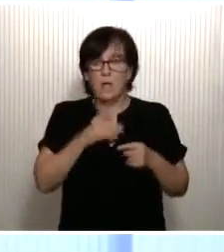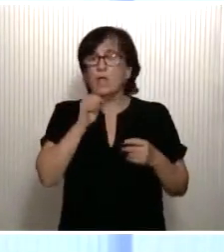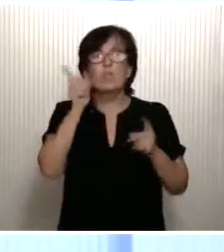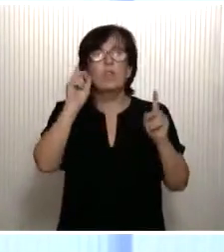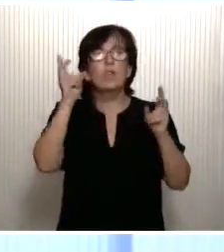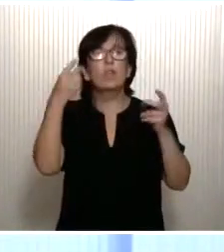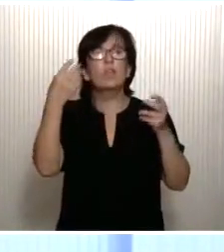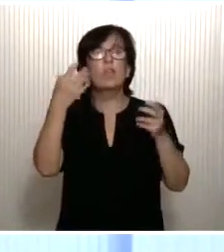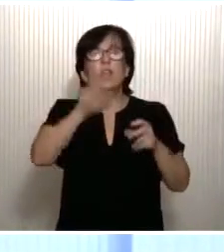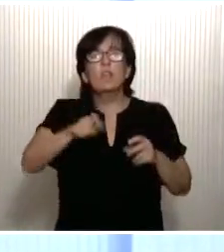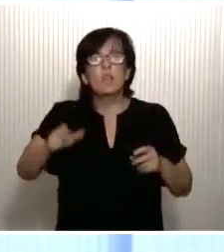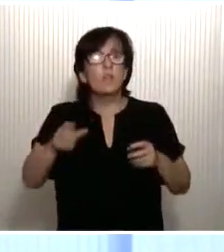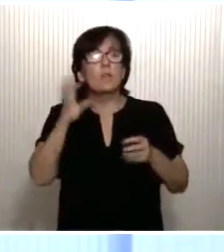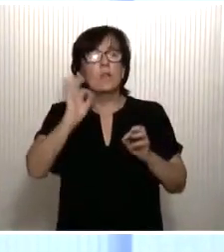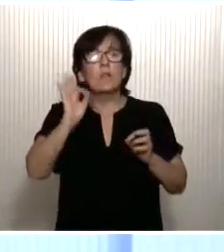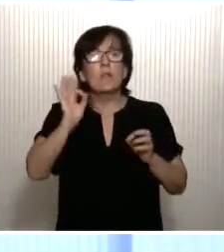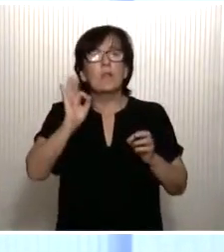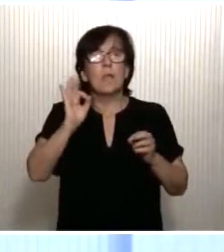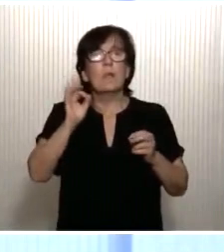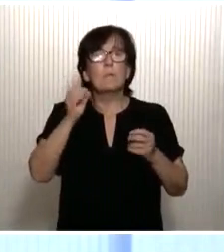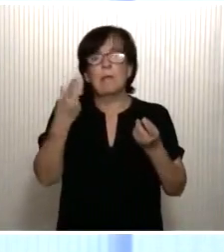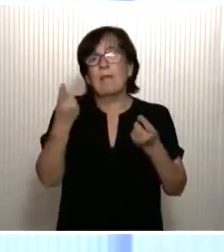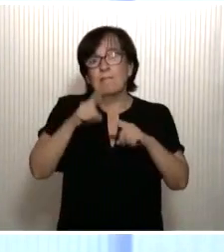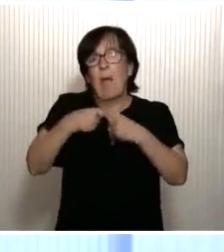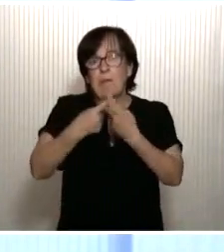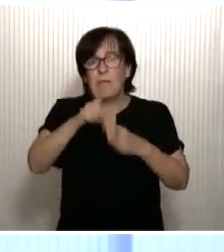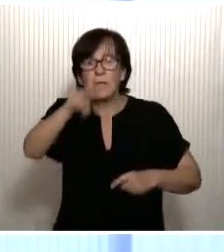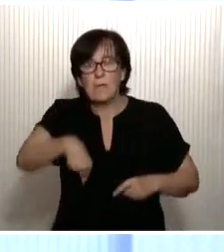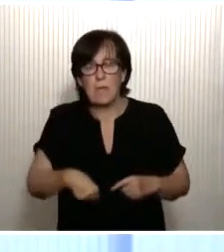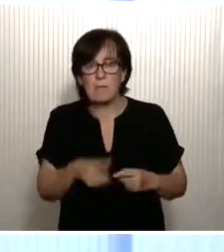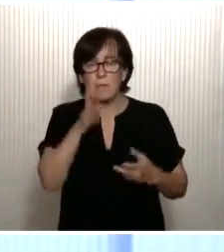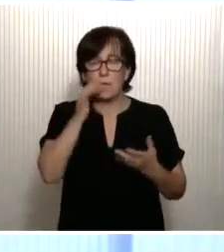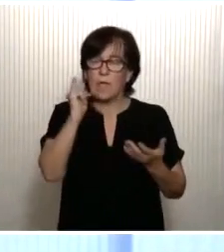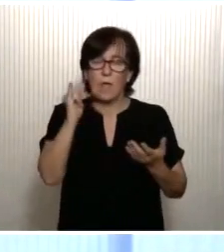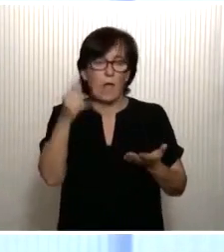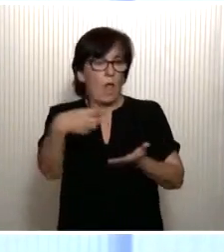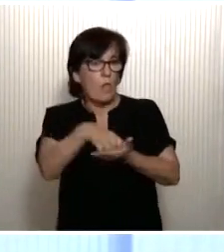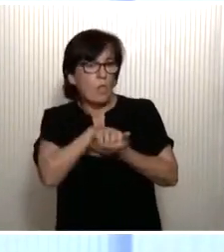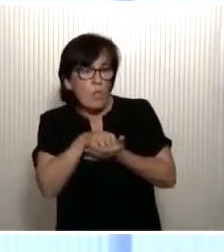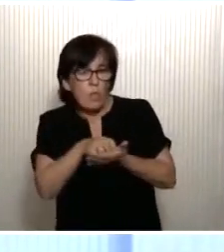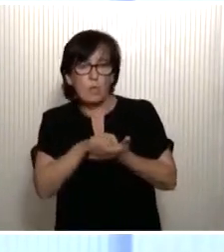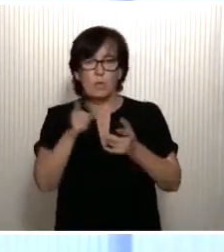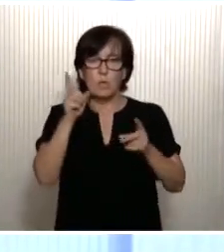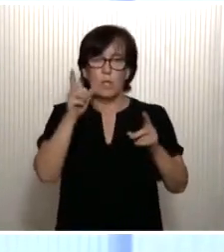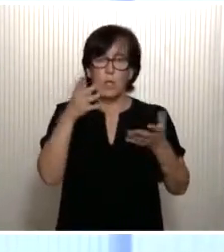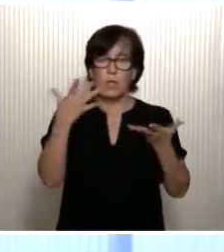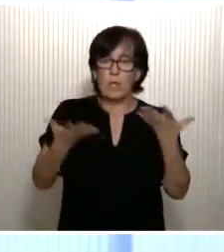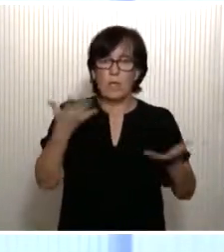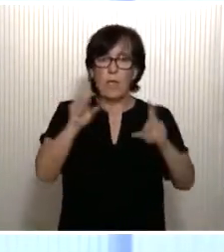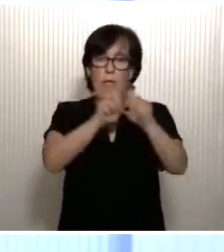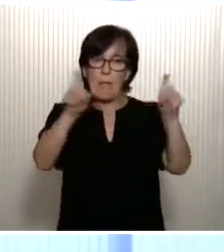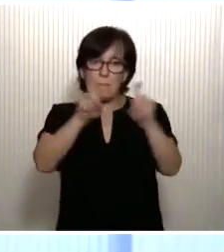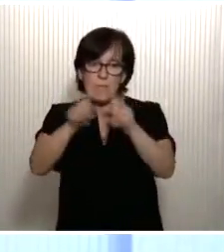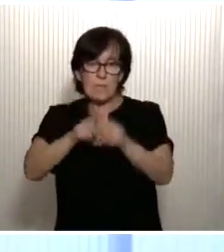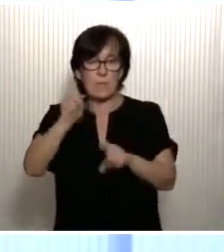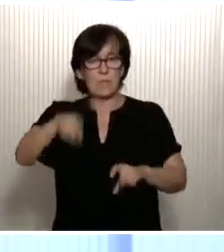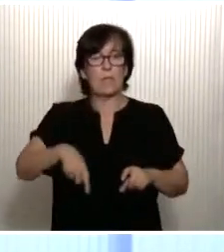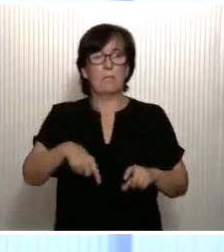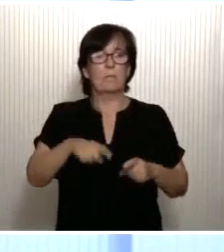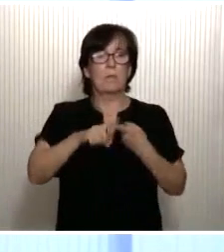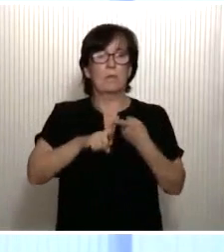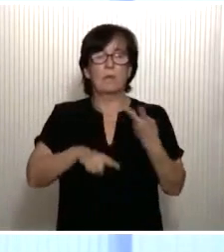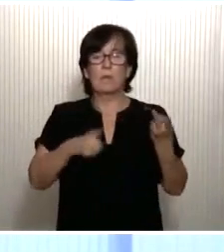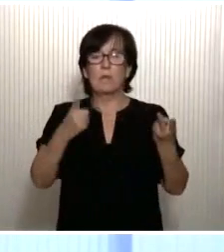de ciudadanía, sino también en términos familiares. La incertidumbre en la familia. La incertidumbre en las empresas. La incertidumbre